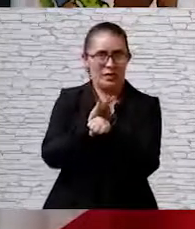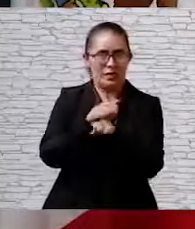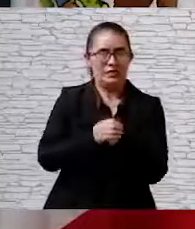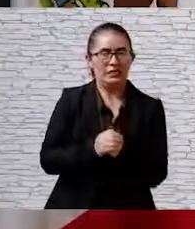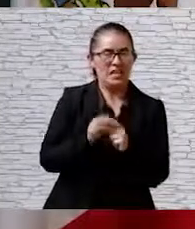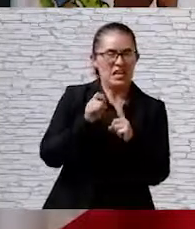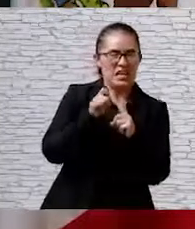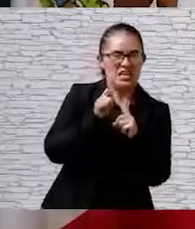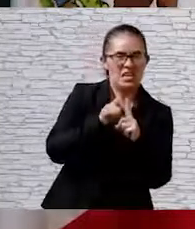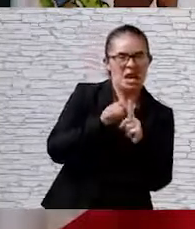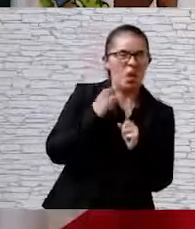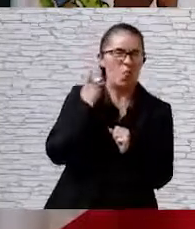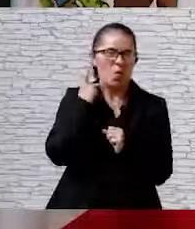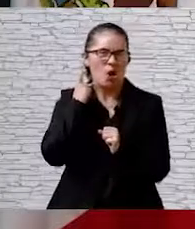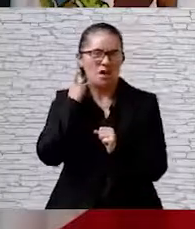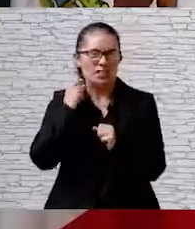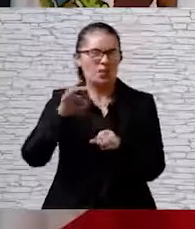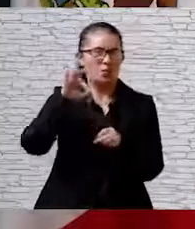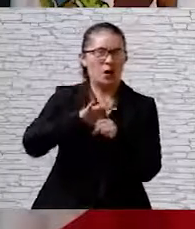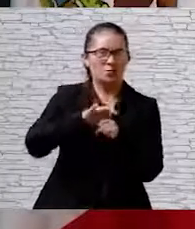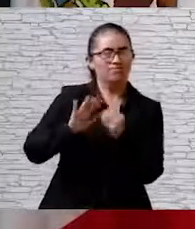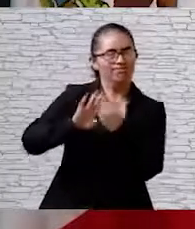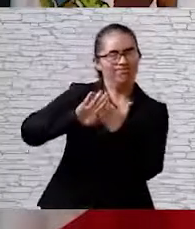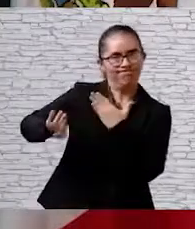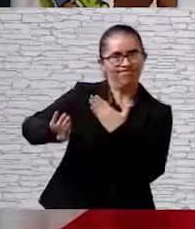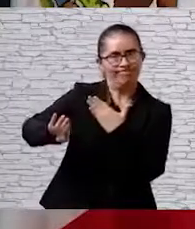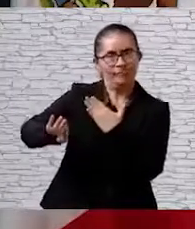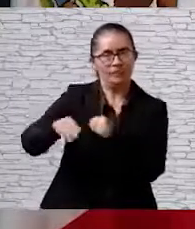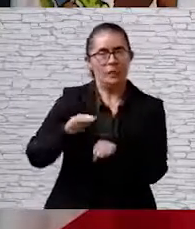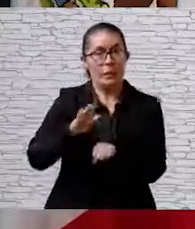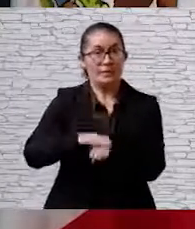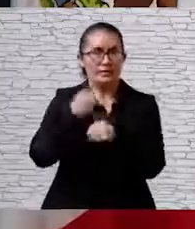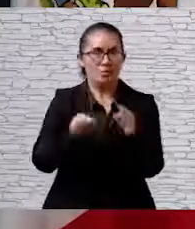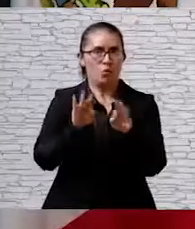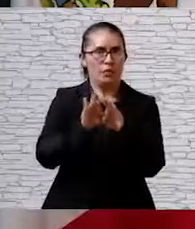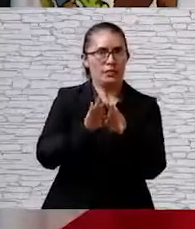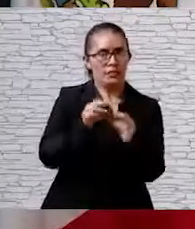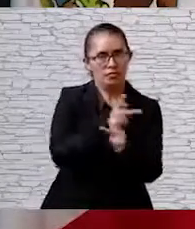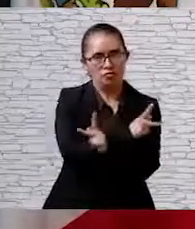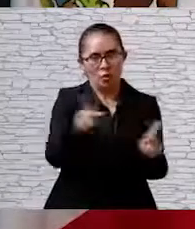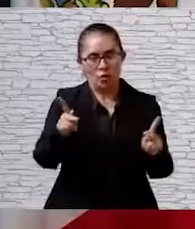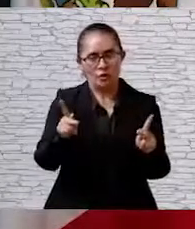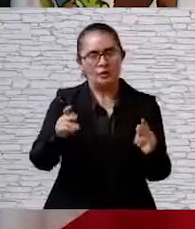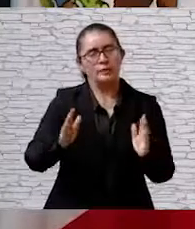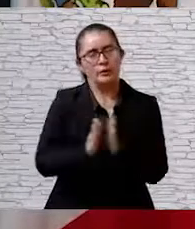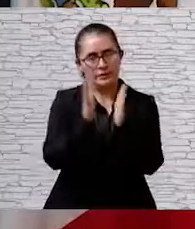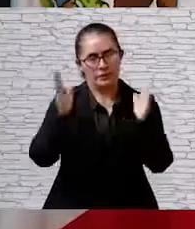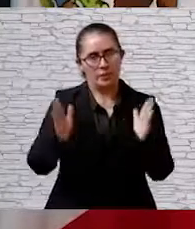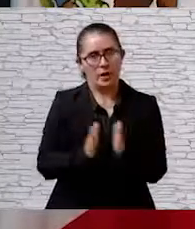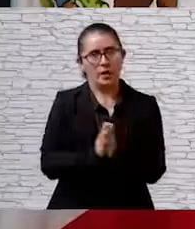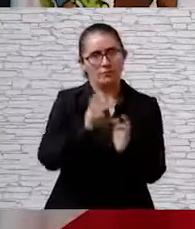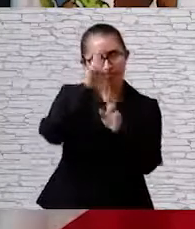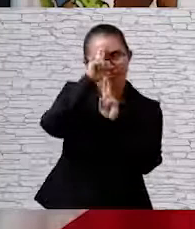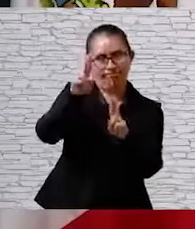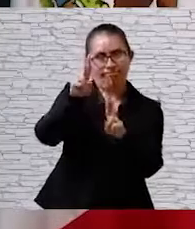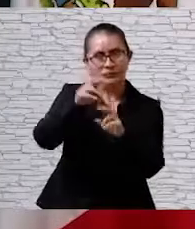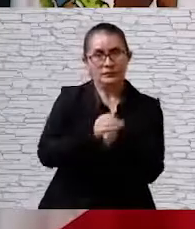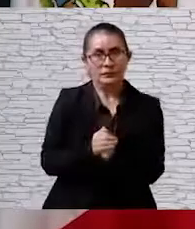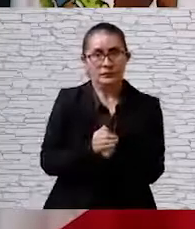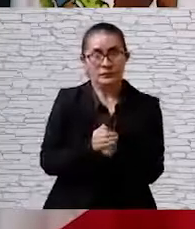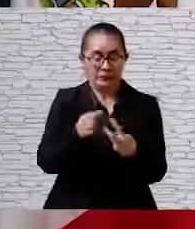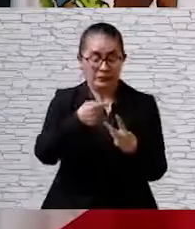egoísmo ni criterios políticos o electorales, y la participación consciente de los ciudadanos.